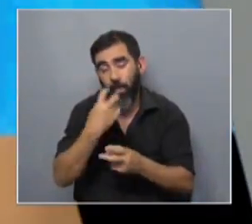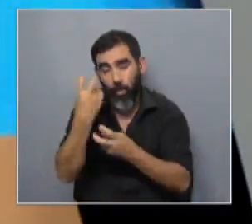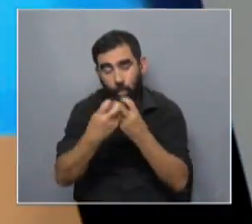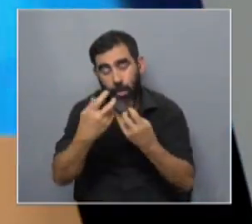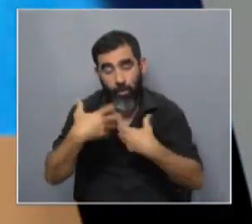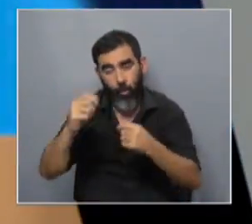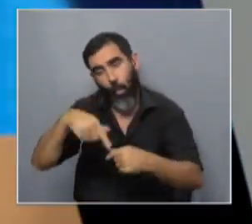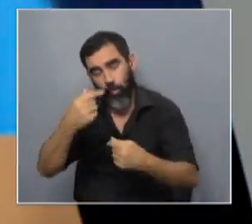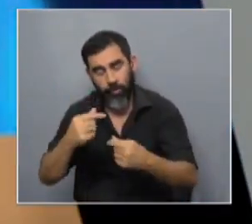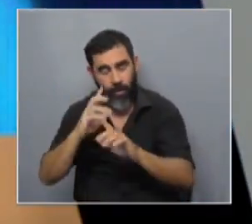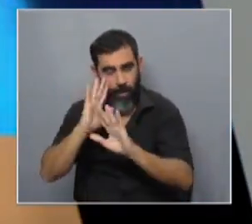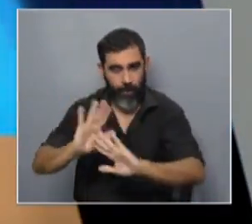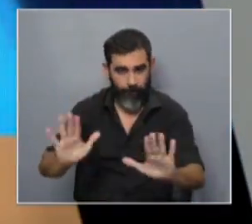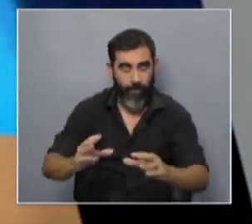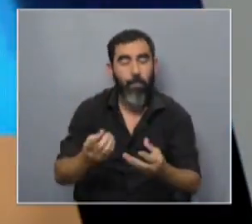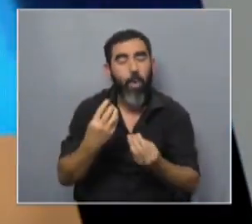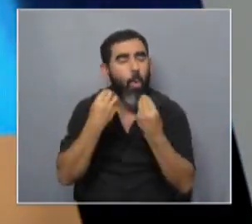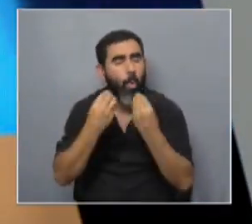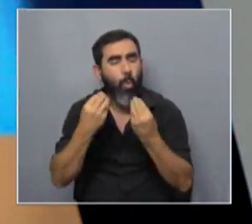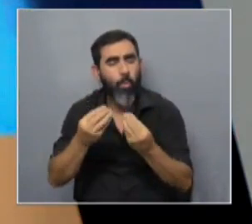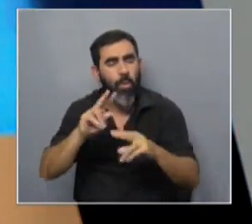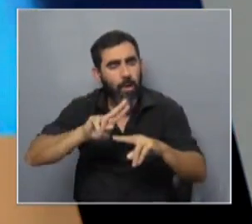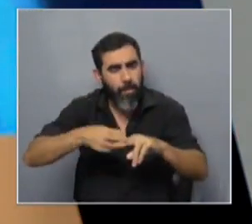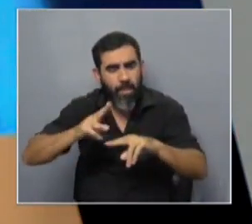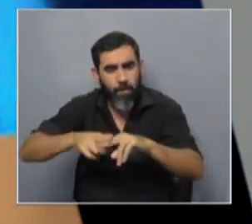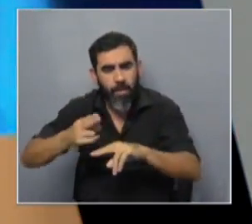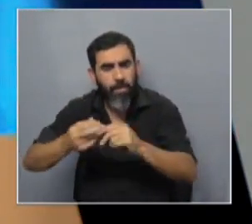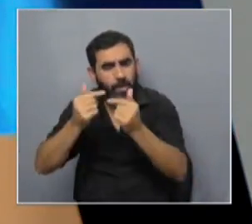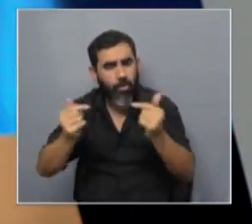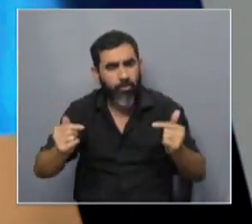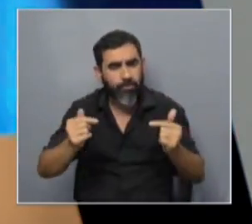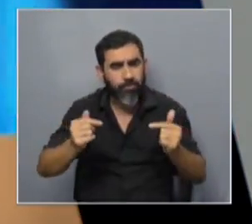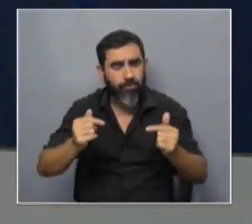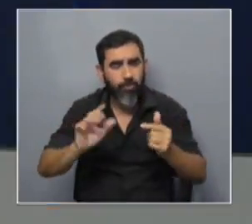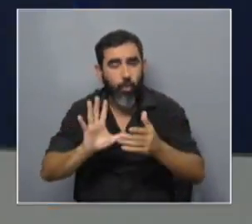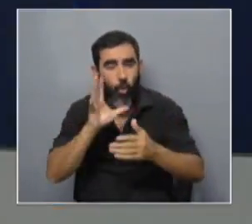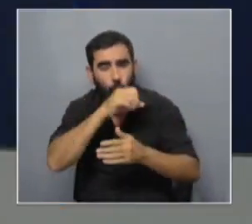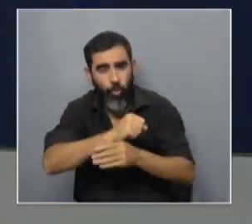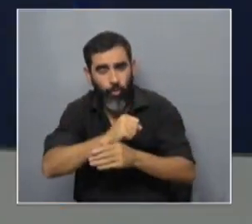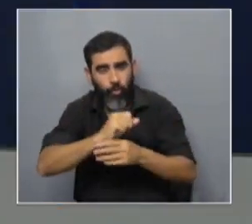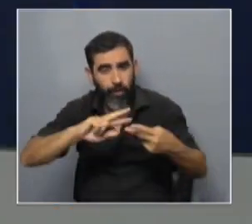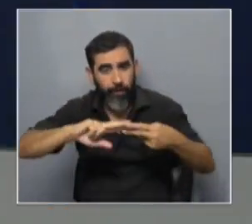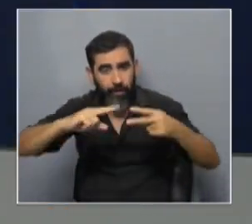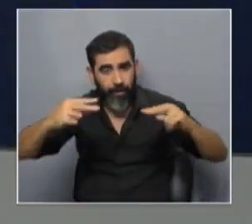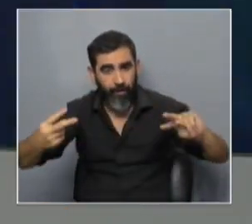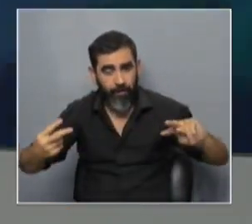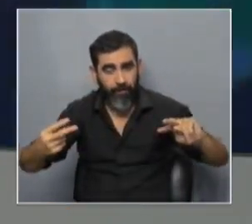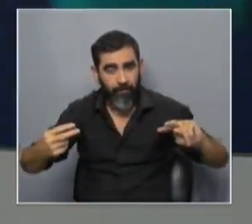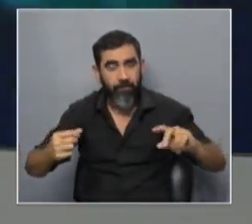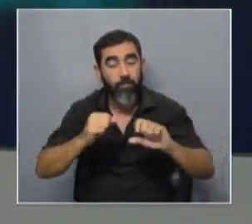cosa y encontraron otra. Pero luego, ¿cómo estas repeticiones en el código genético terminan siendo